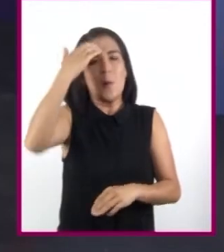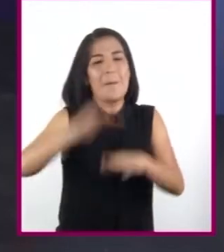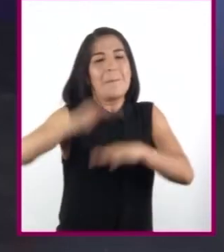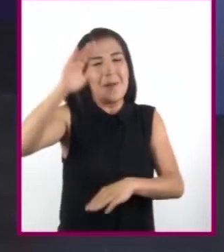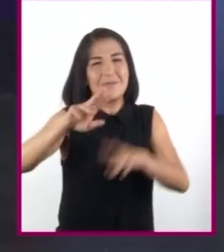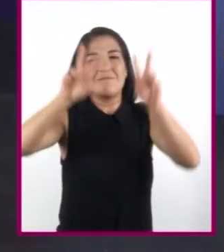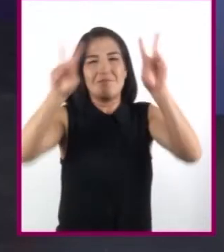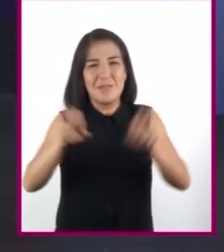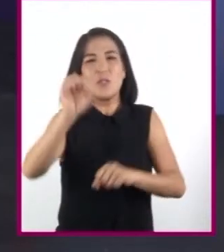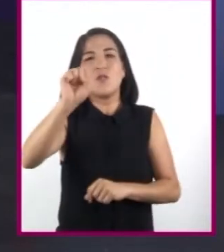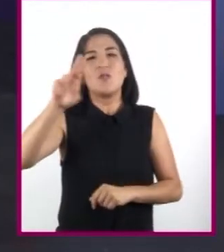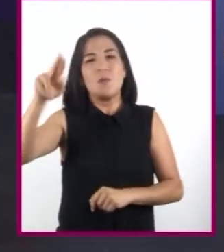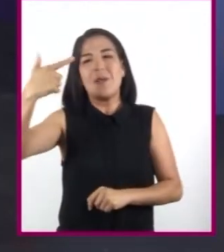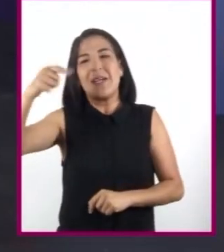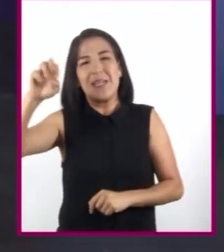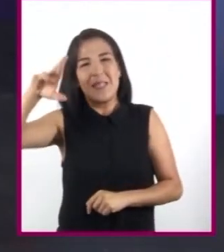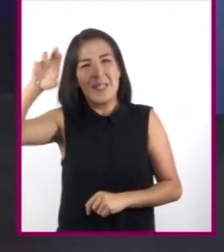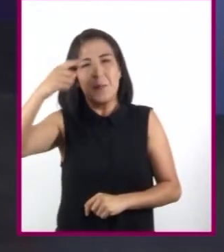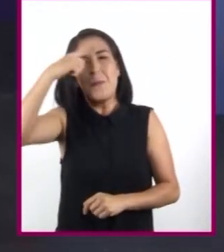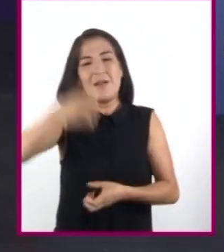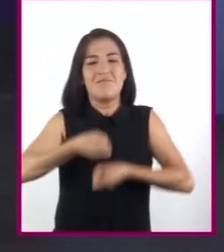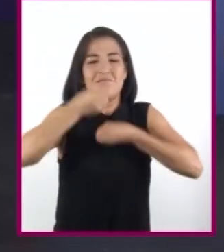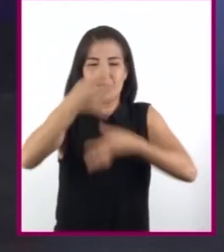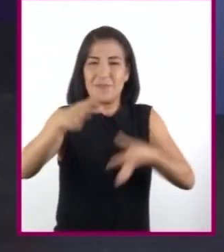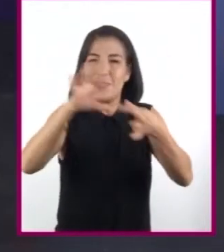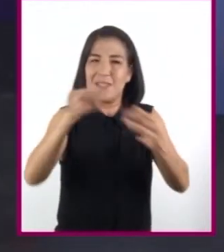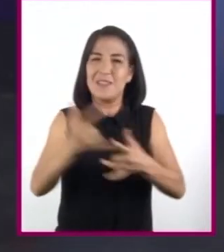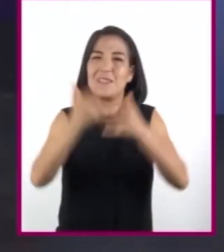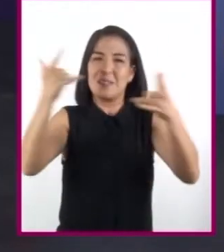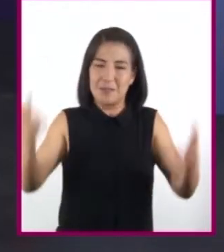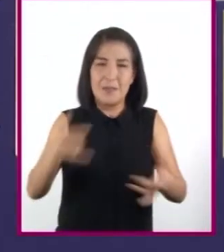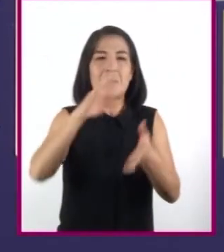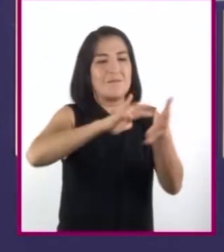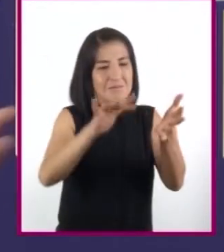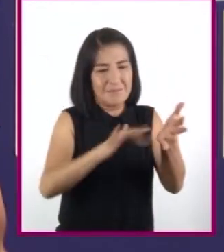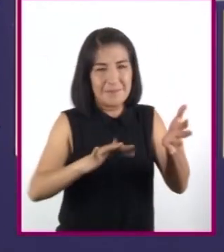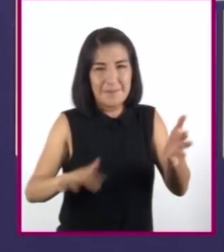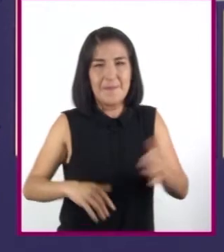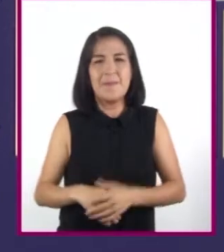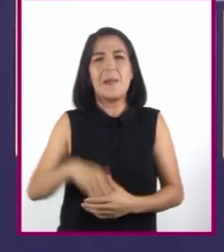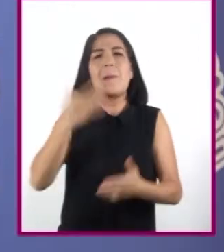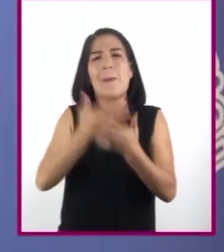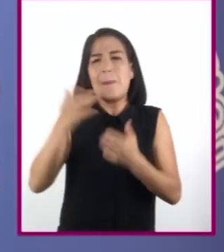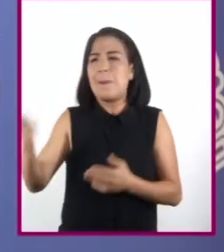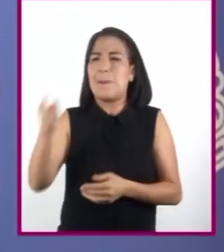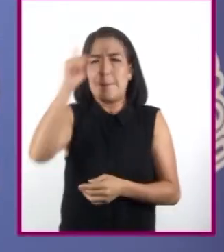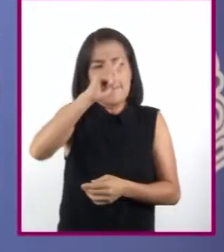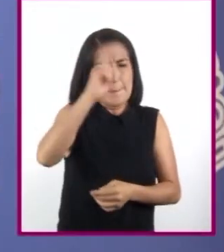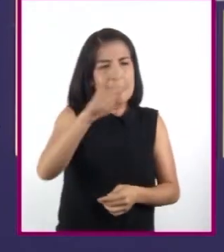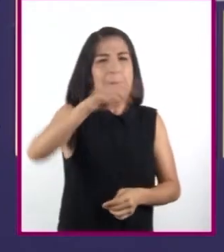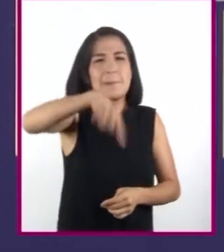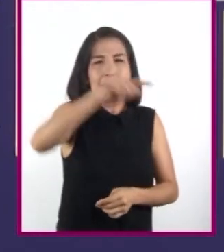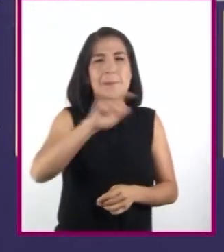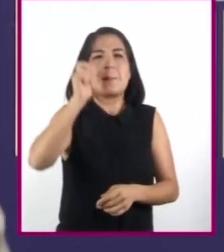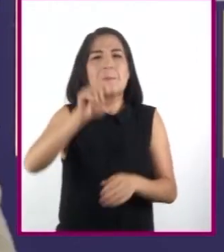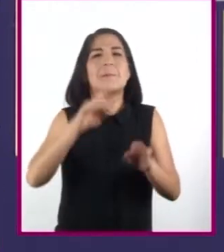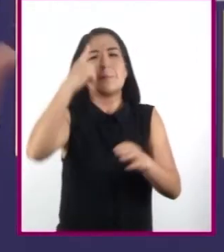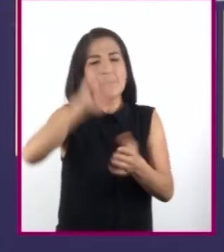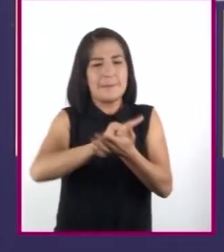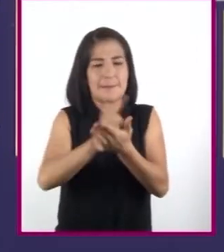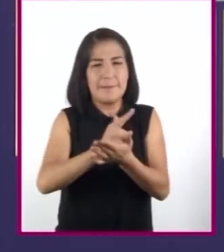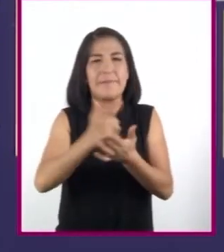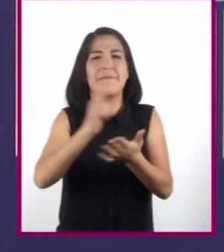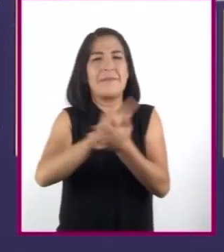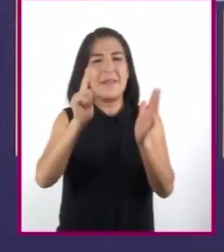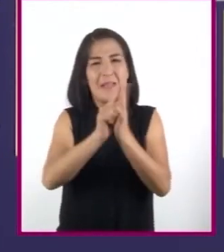pueden encontrar para que puedan elegir alguno al momento de iniciar su lectura. ¿Puede ahora recomendarnos algunos títulos de libros para que